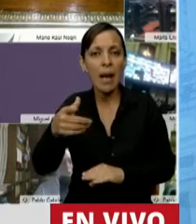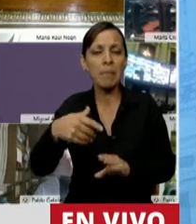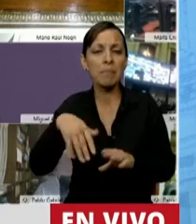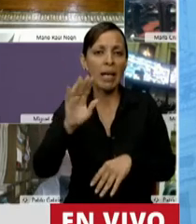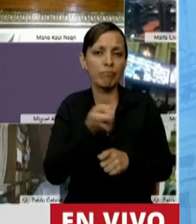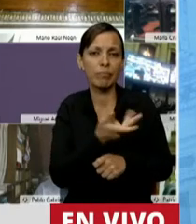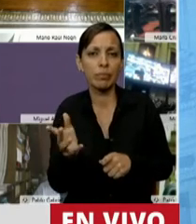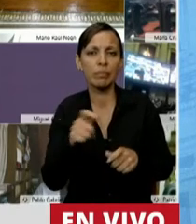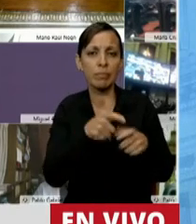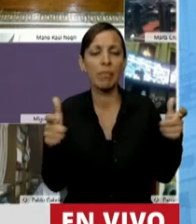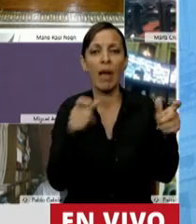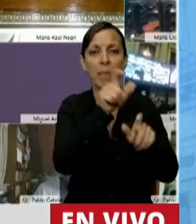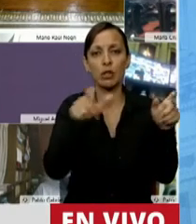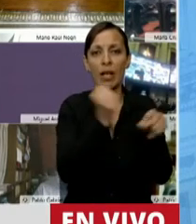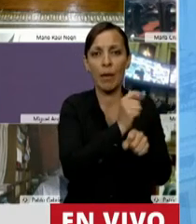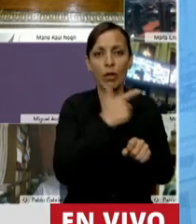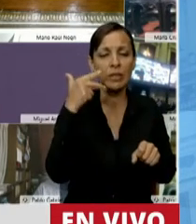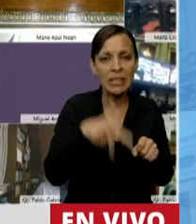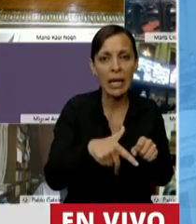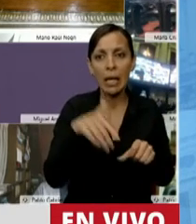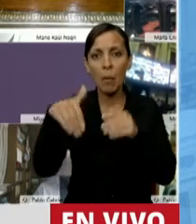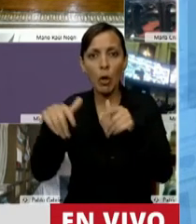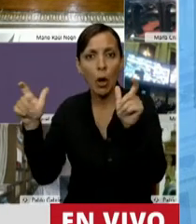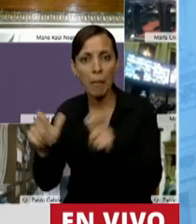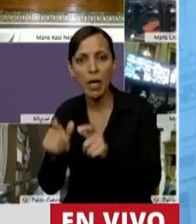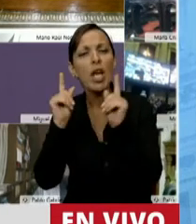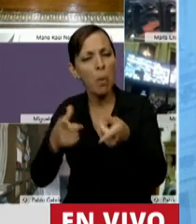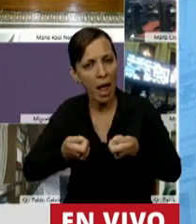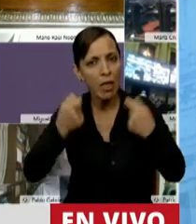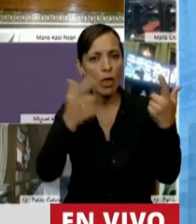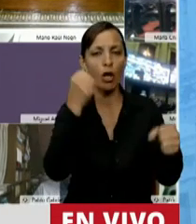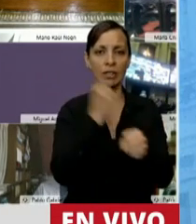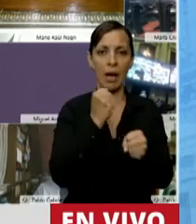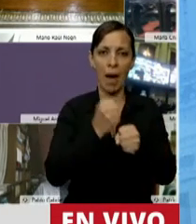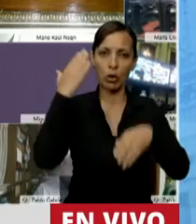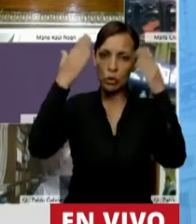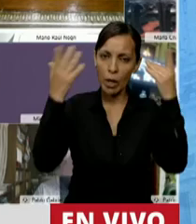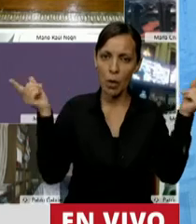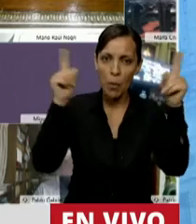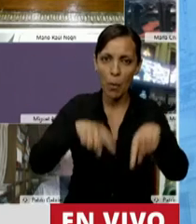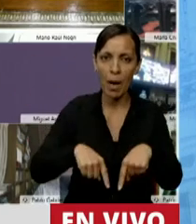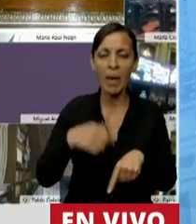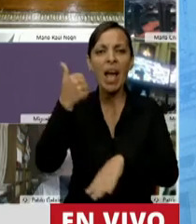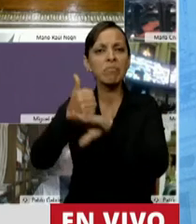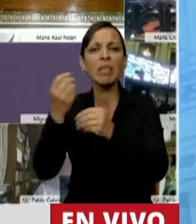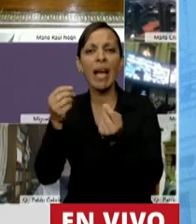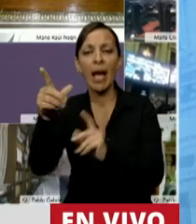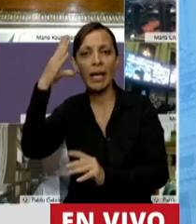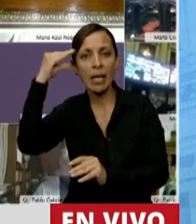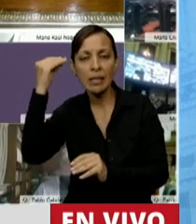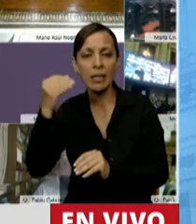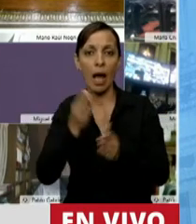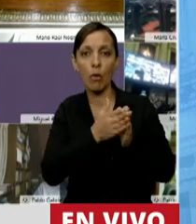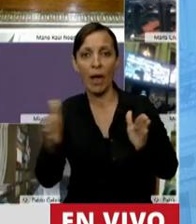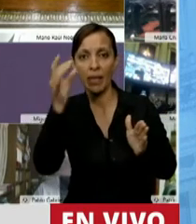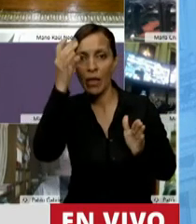desocupados que votos y nos devolvió el trabajo y los sueños. Tener a Cristina que con ese gobierno de 12 años